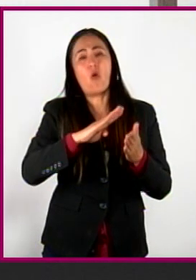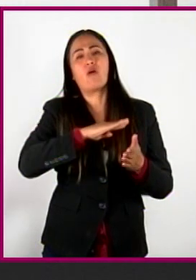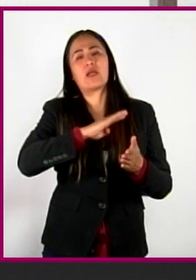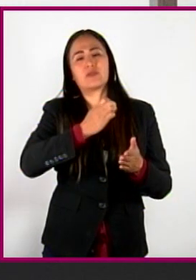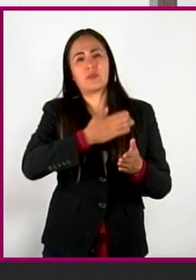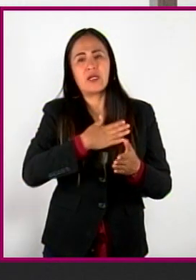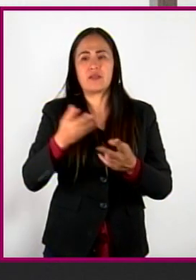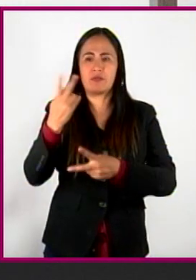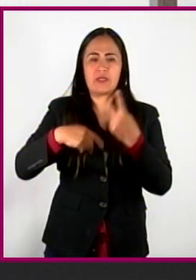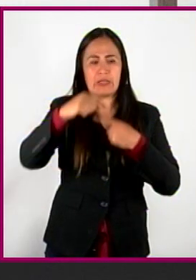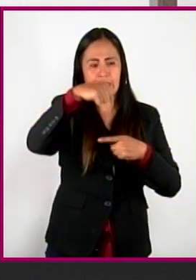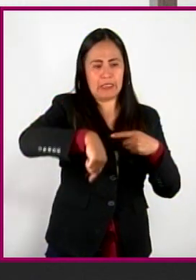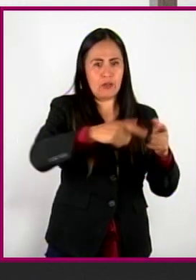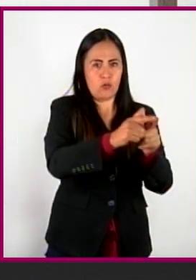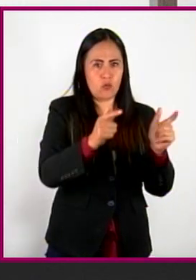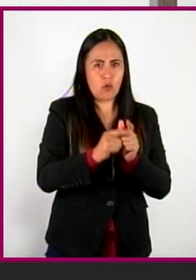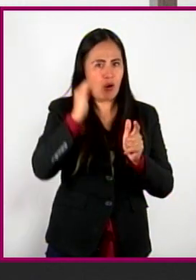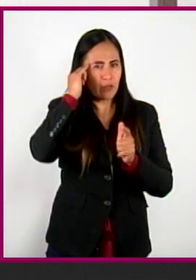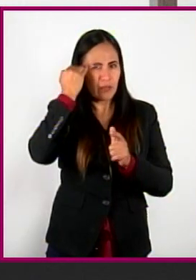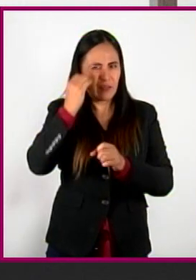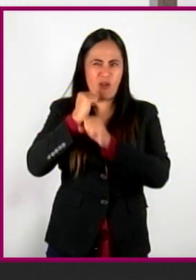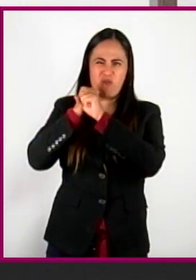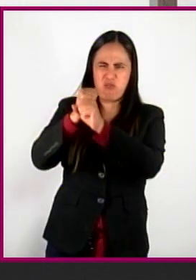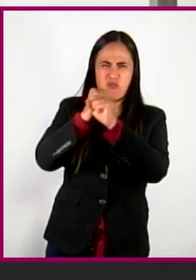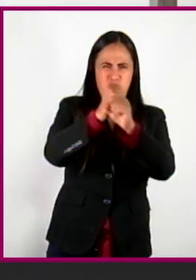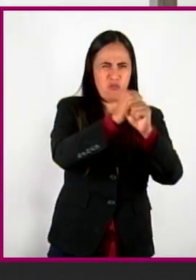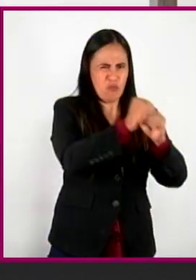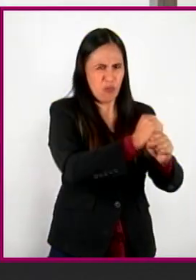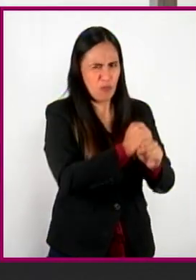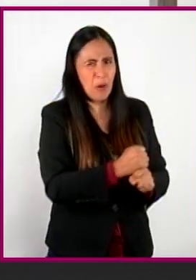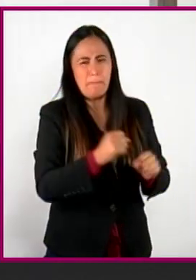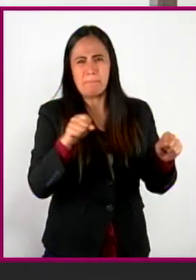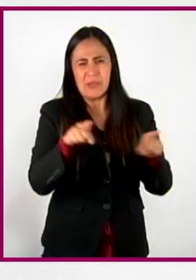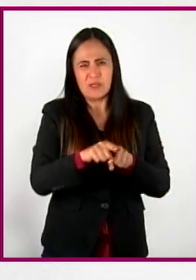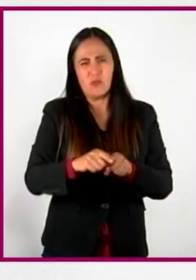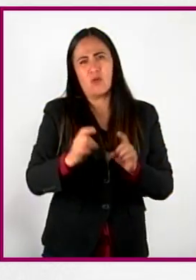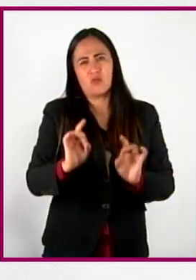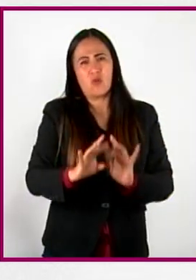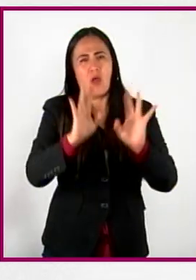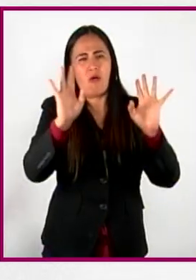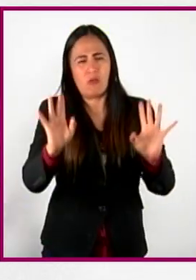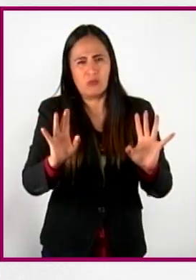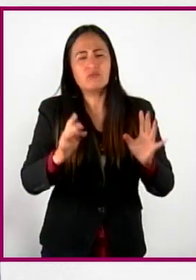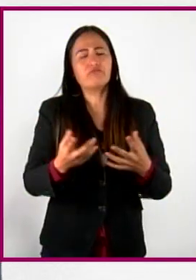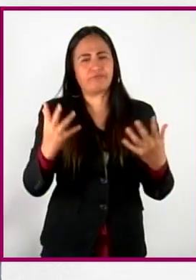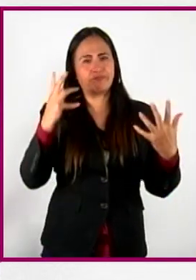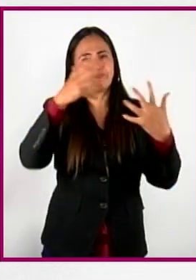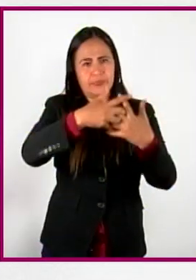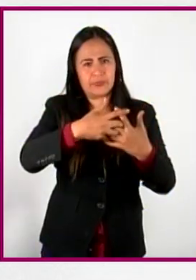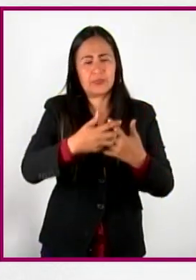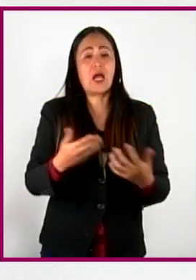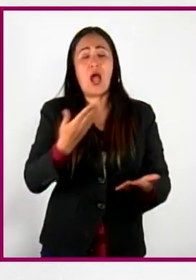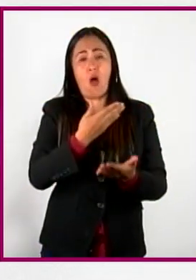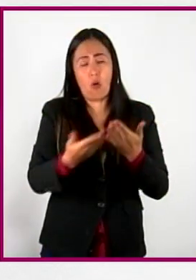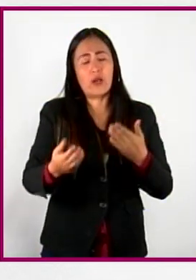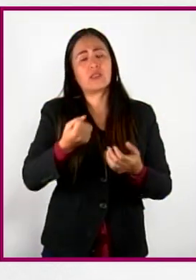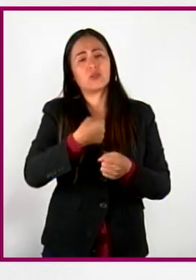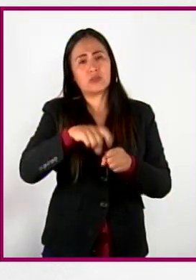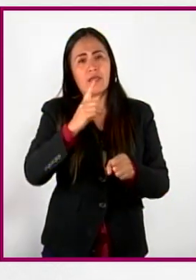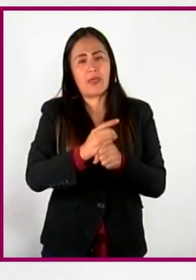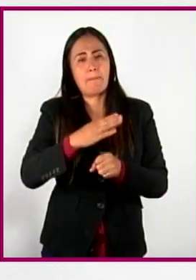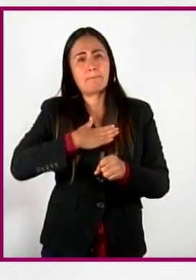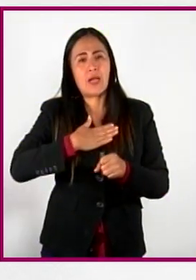indígenas resistieron, lucharon y se adaptaron a las nuevas condiciones. Hoy tenemos una sociedad más justa y